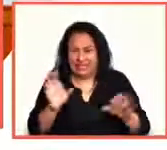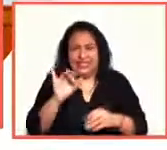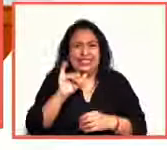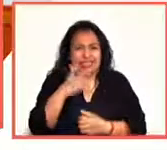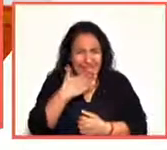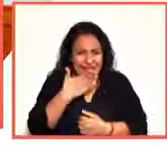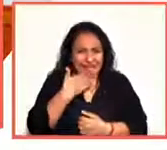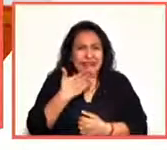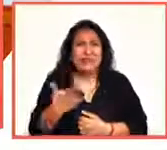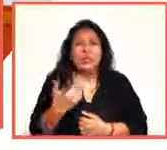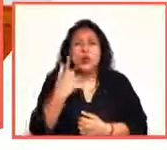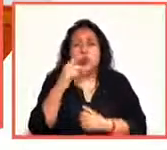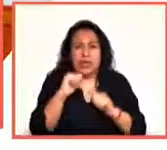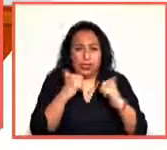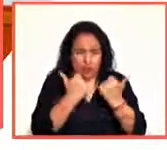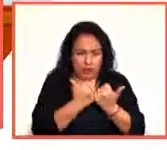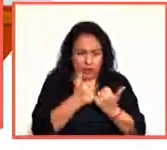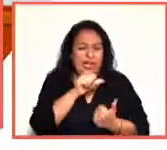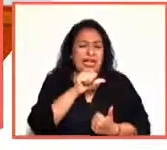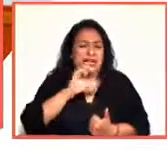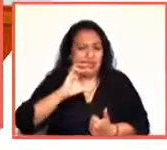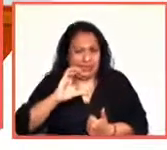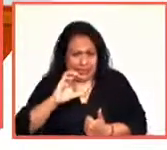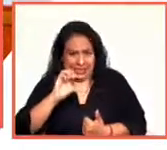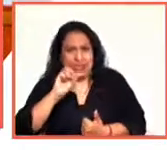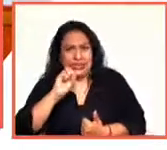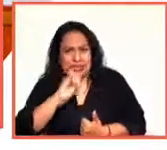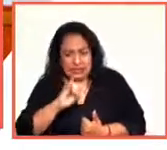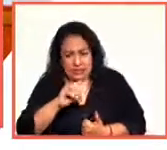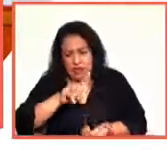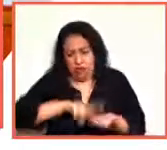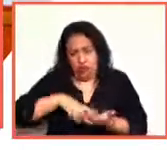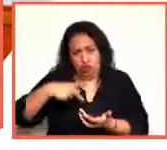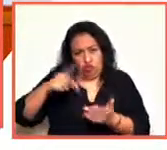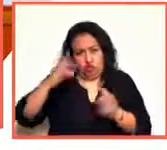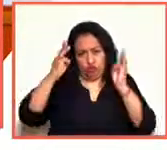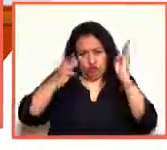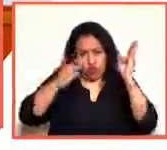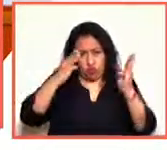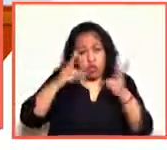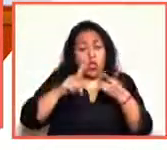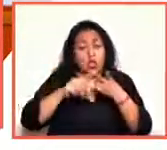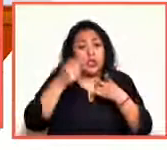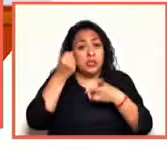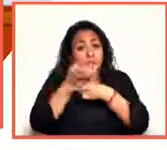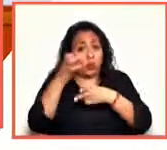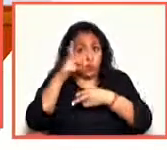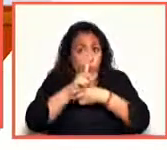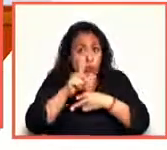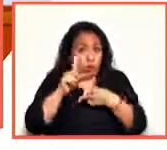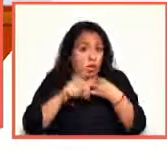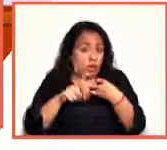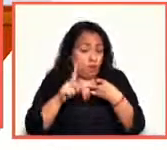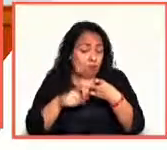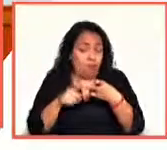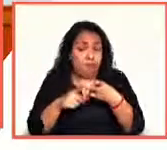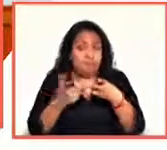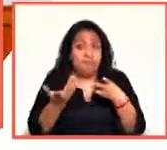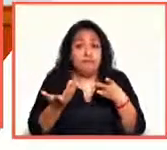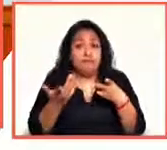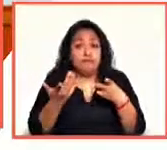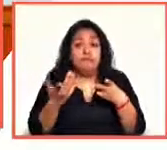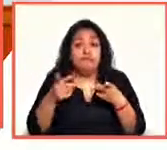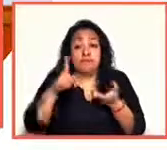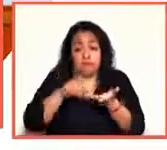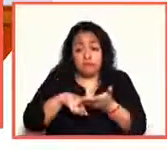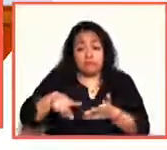es una asociación civil que dirige un museo y es la Secretaría de Cultura, que es parte del gobierno